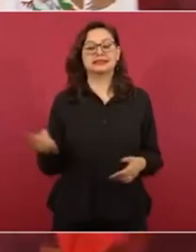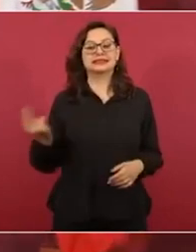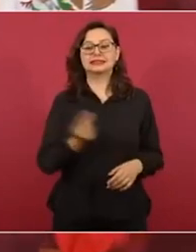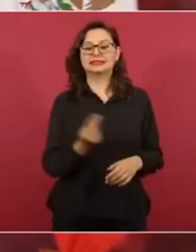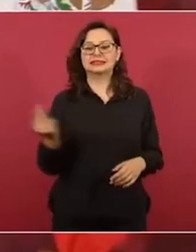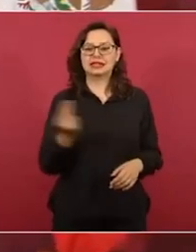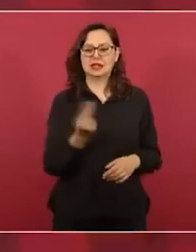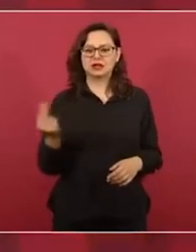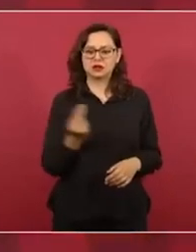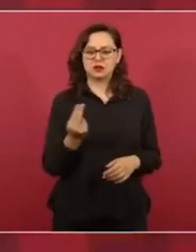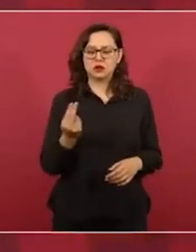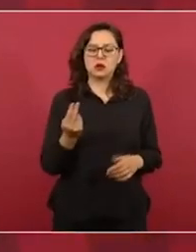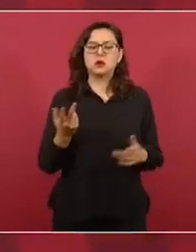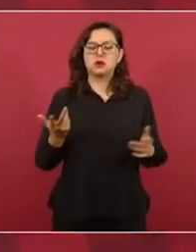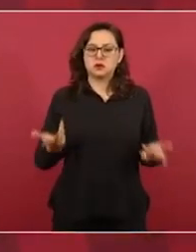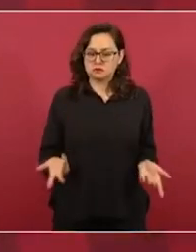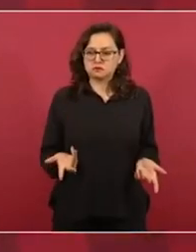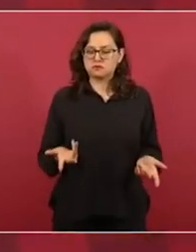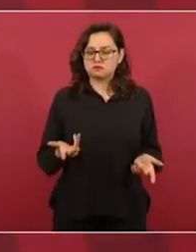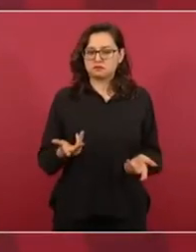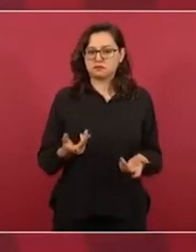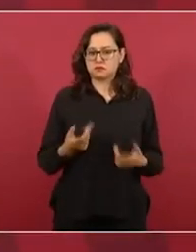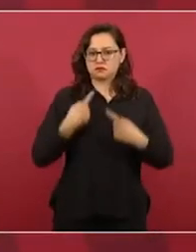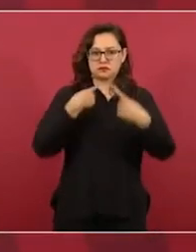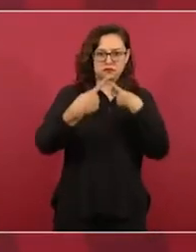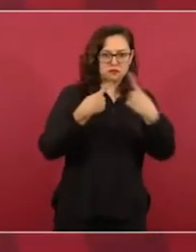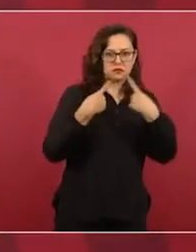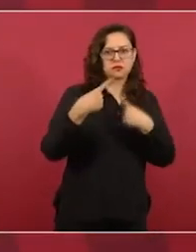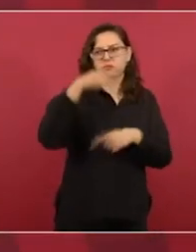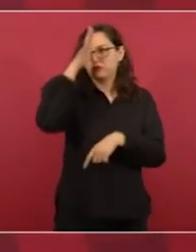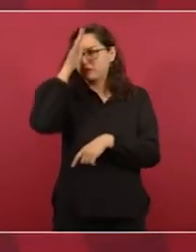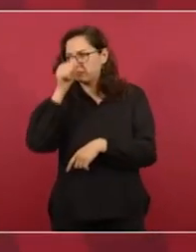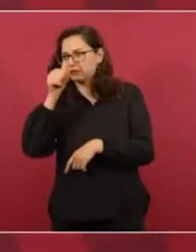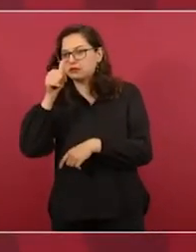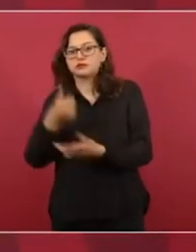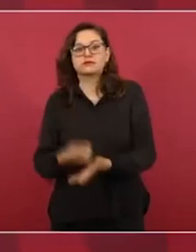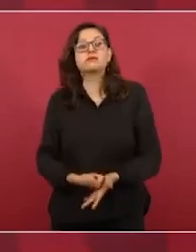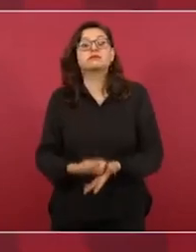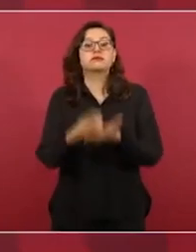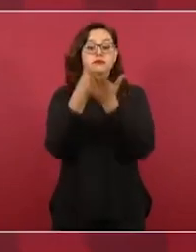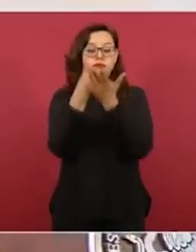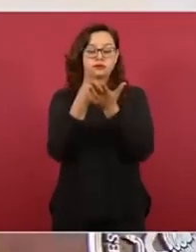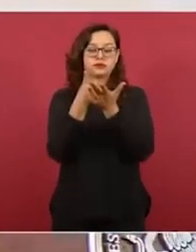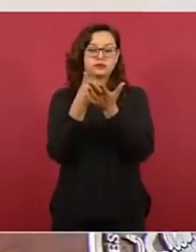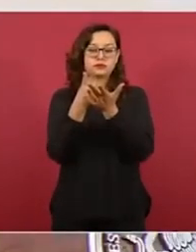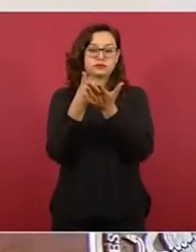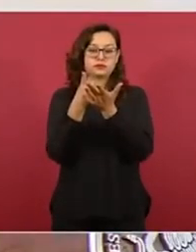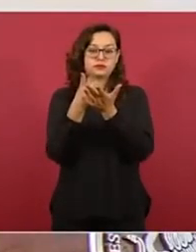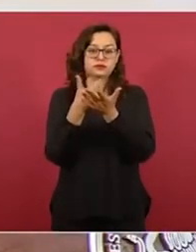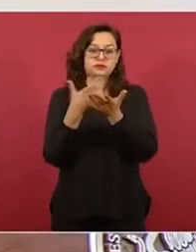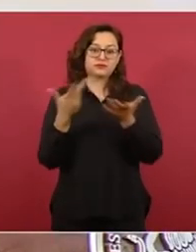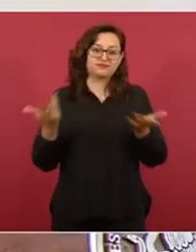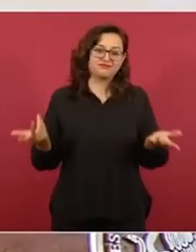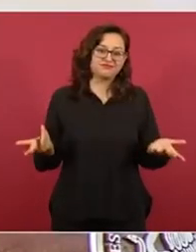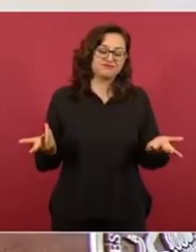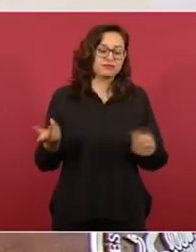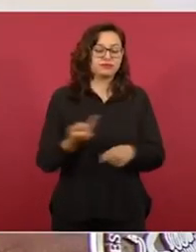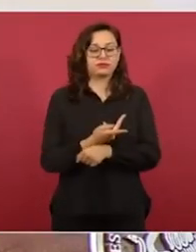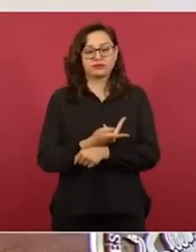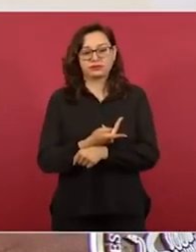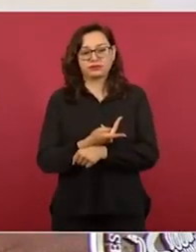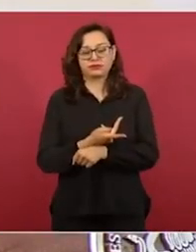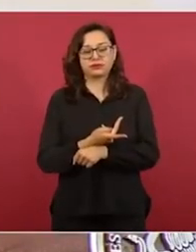con productores, con comerciantes, porque es un